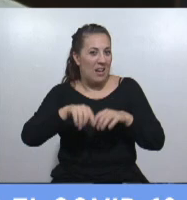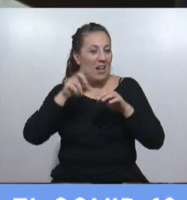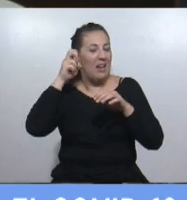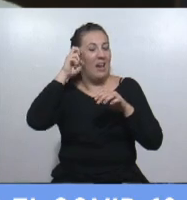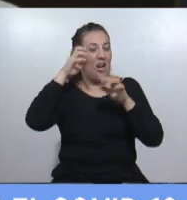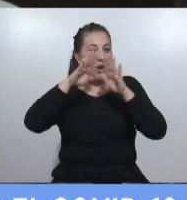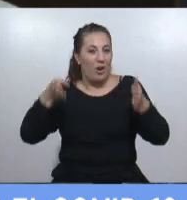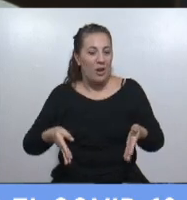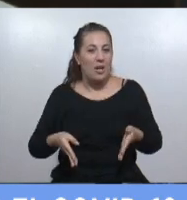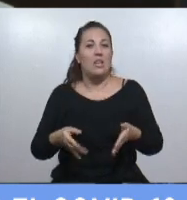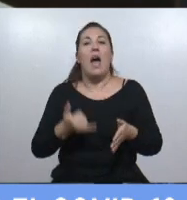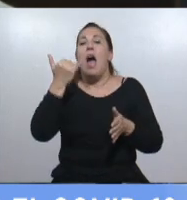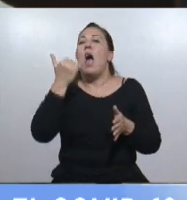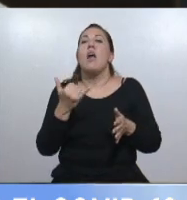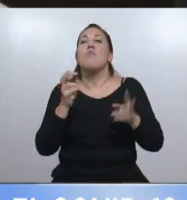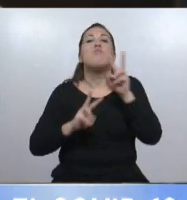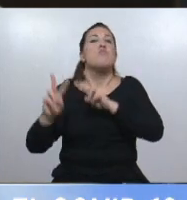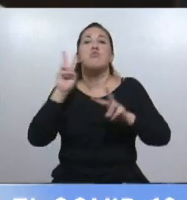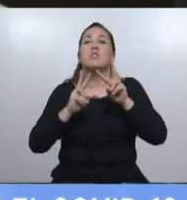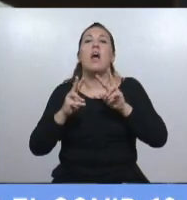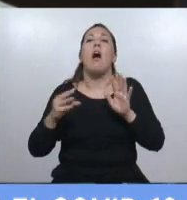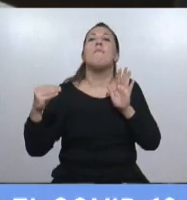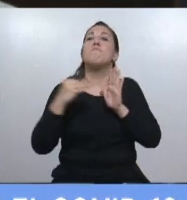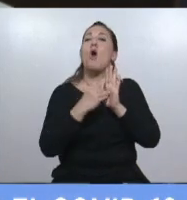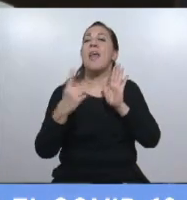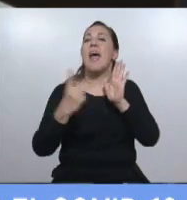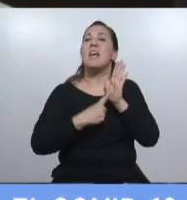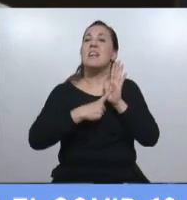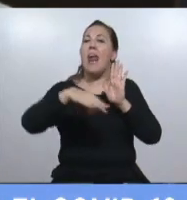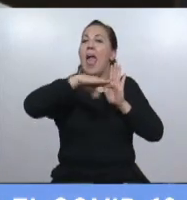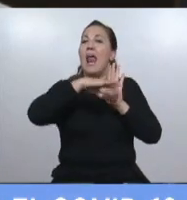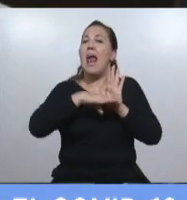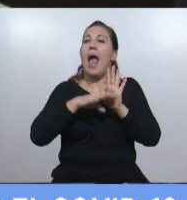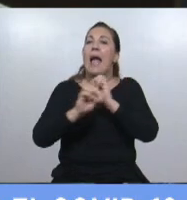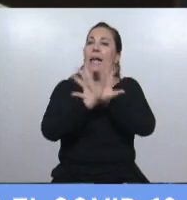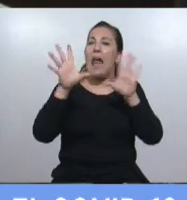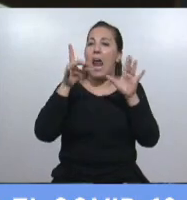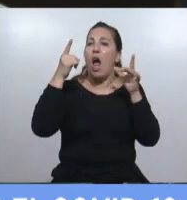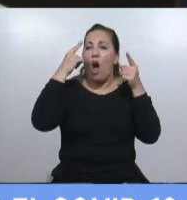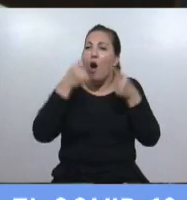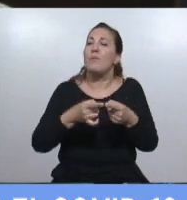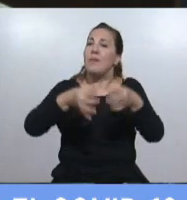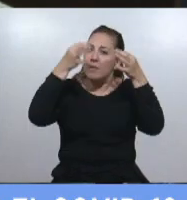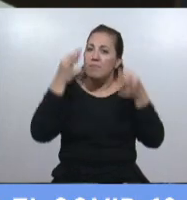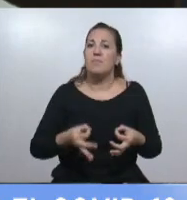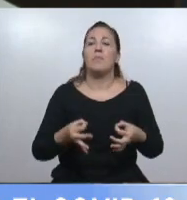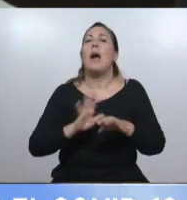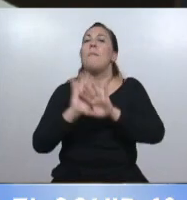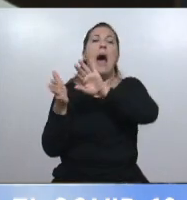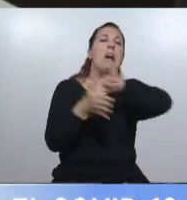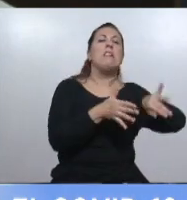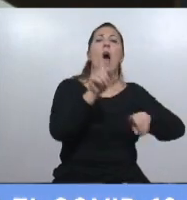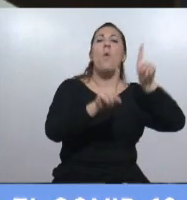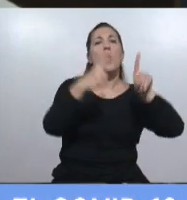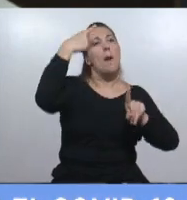intenta establecer reglas claras y objetivas y con ello despejar lógicas electoralistas que sin